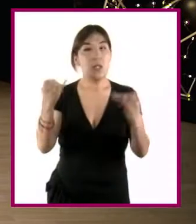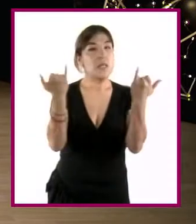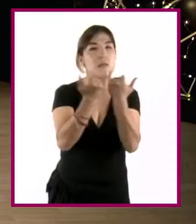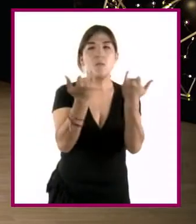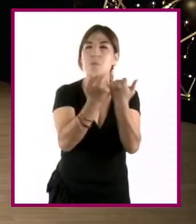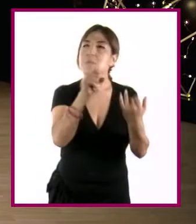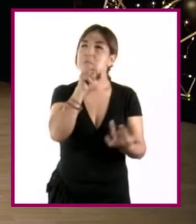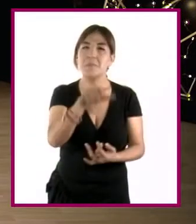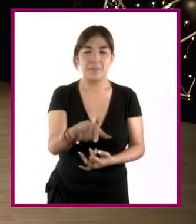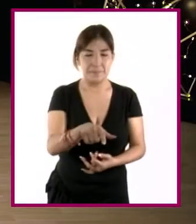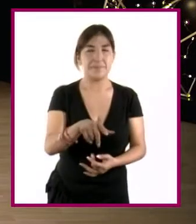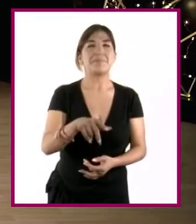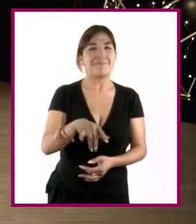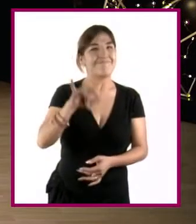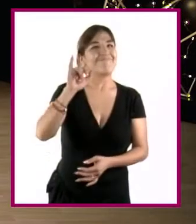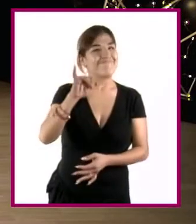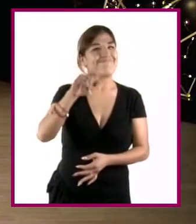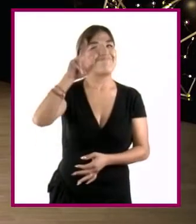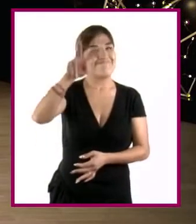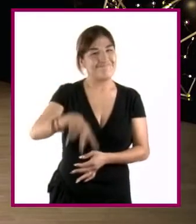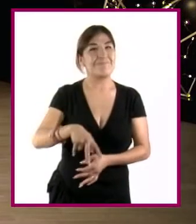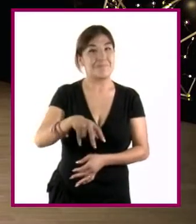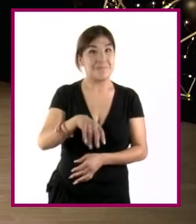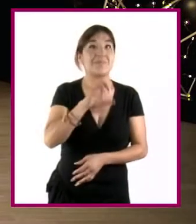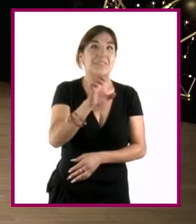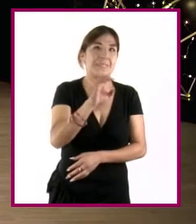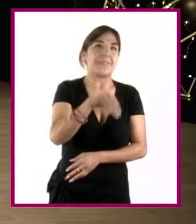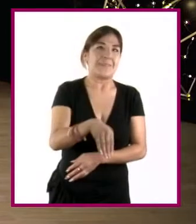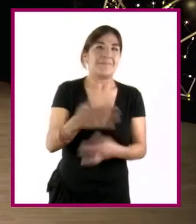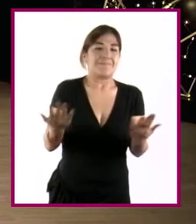Ah, muy cierto. Vamos a trabajar en centímetros, ¿no?